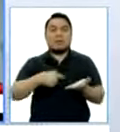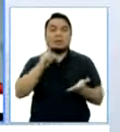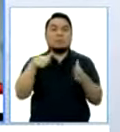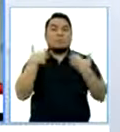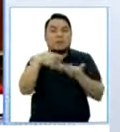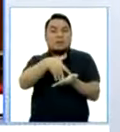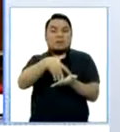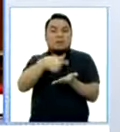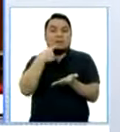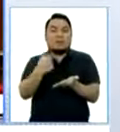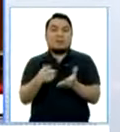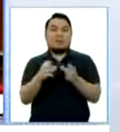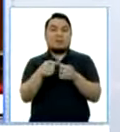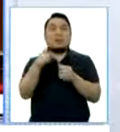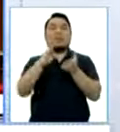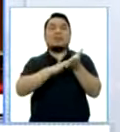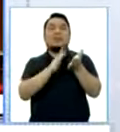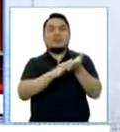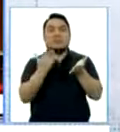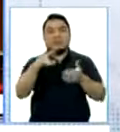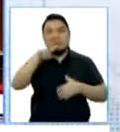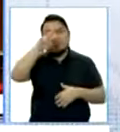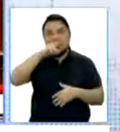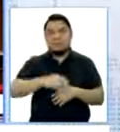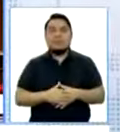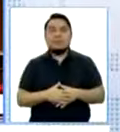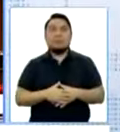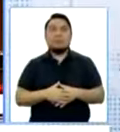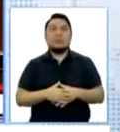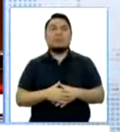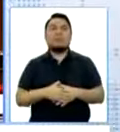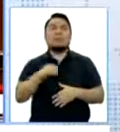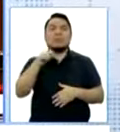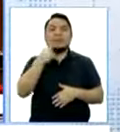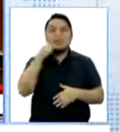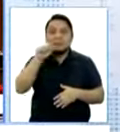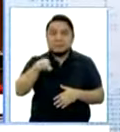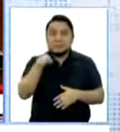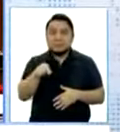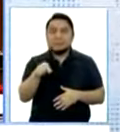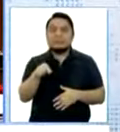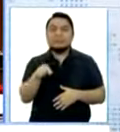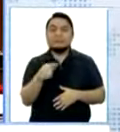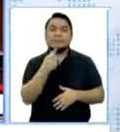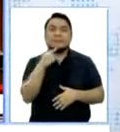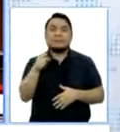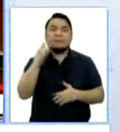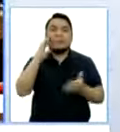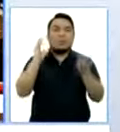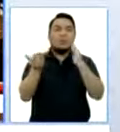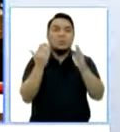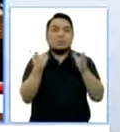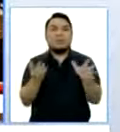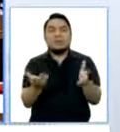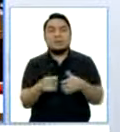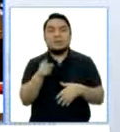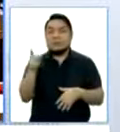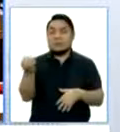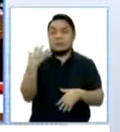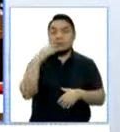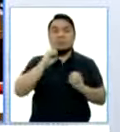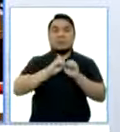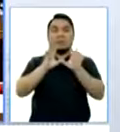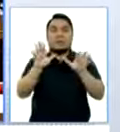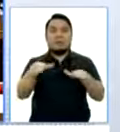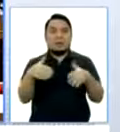debilitar a instituciones como la Defensoría del Pueblo. Perfecto. Doctor Gutiérrez, en esta especie de comparativo, digamos, usted deja